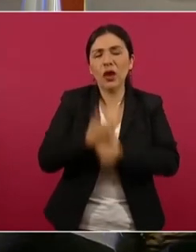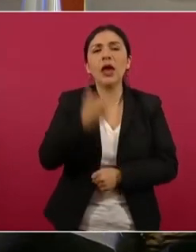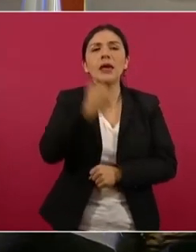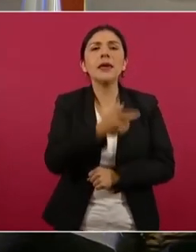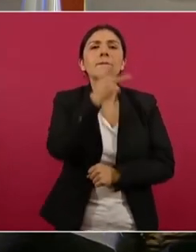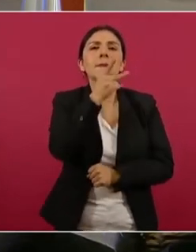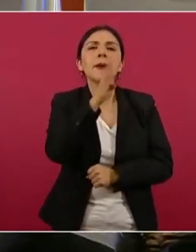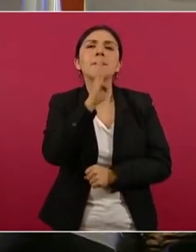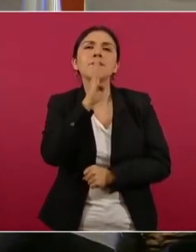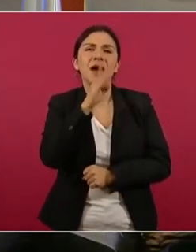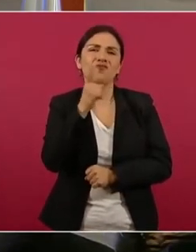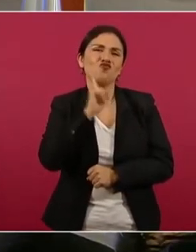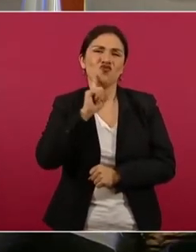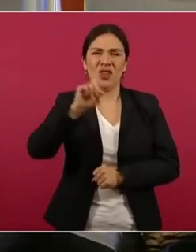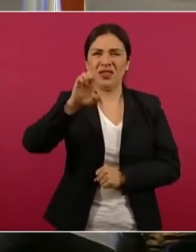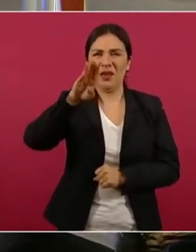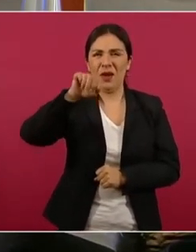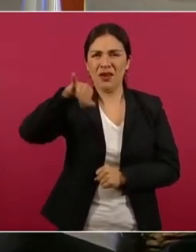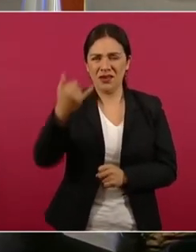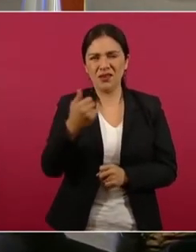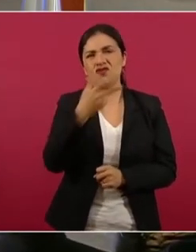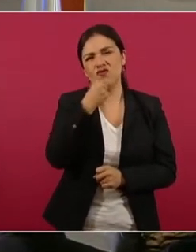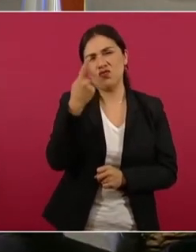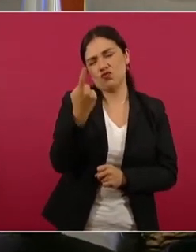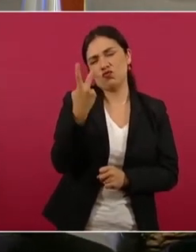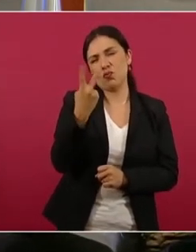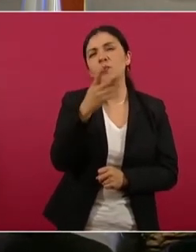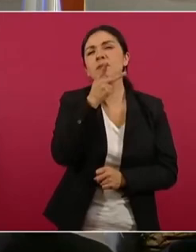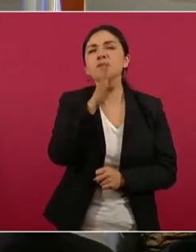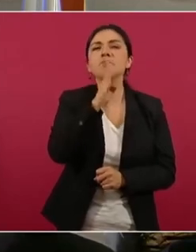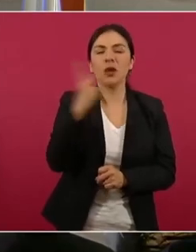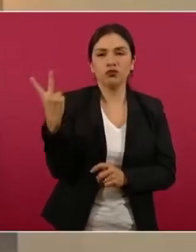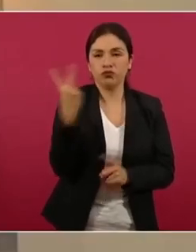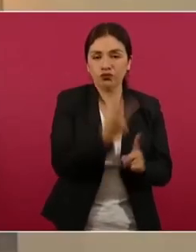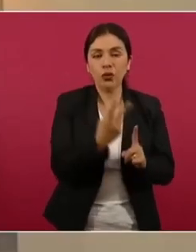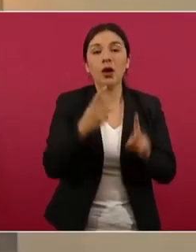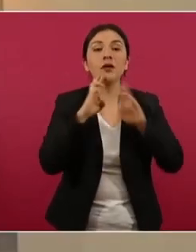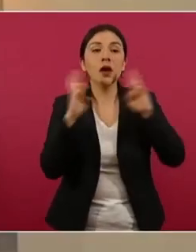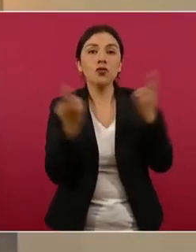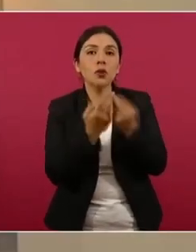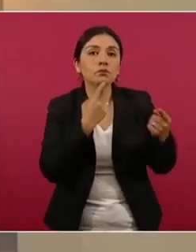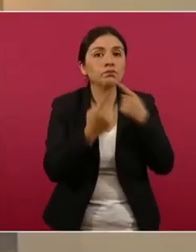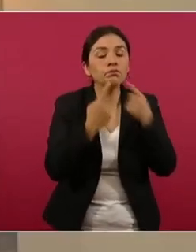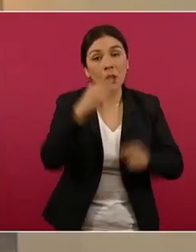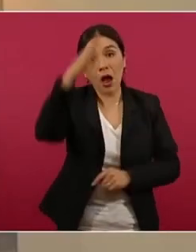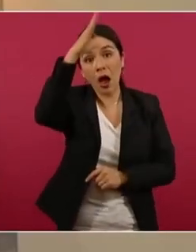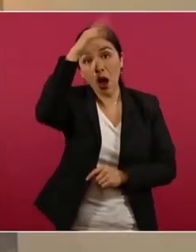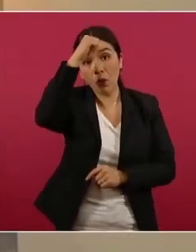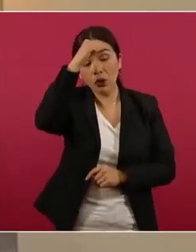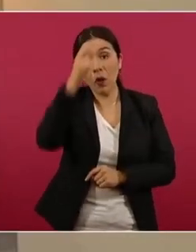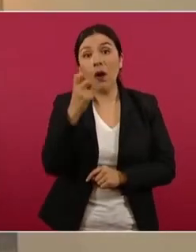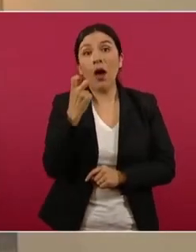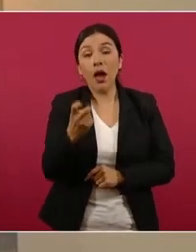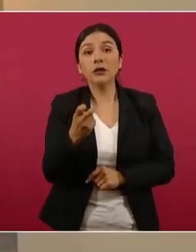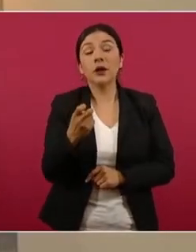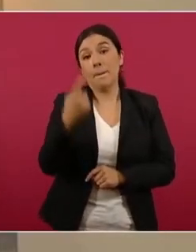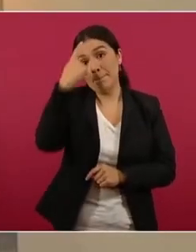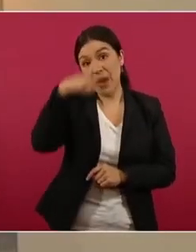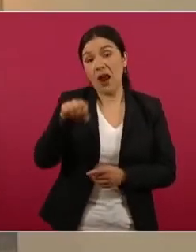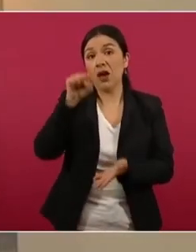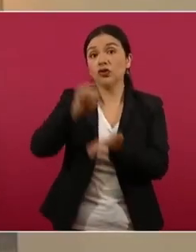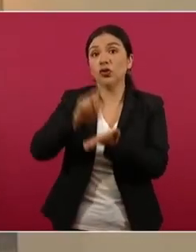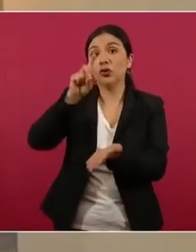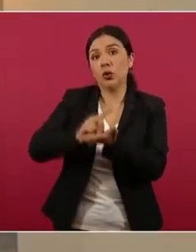Escobar y doña Dolores Basaldúa, donde se acordó que la solicitud judicial para